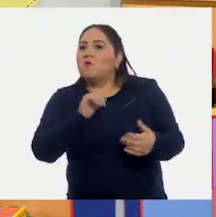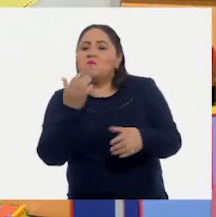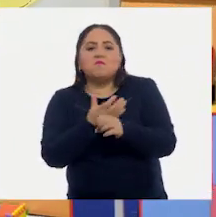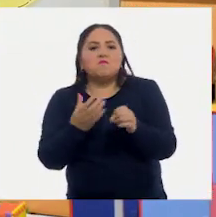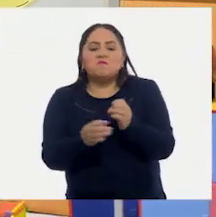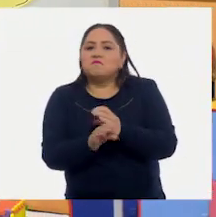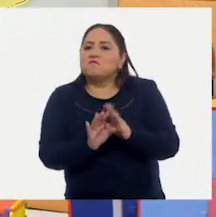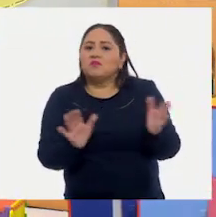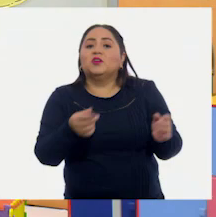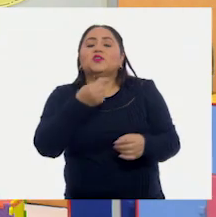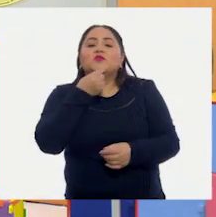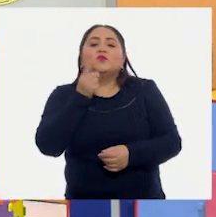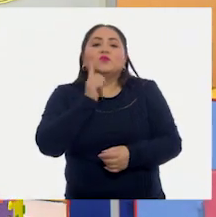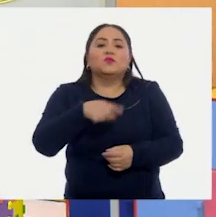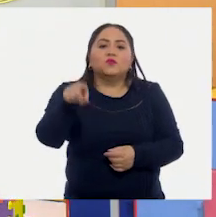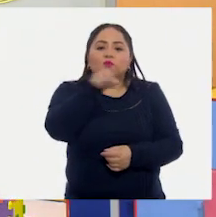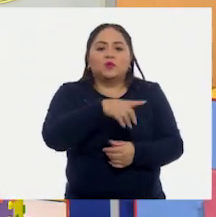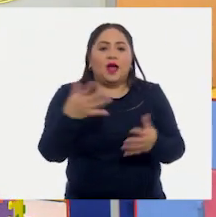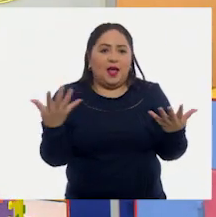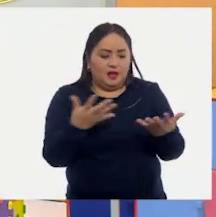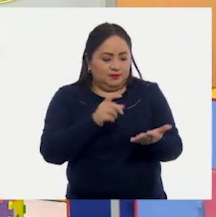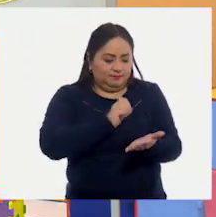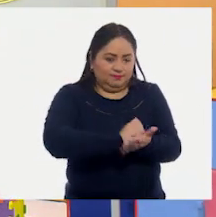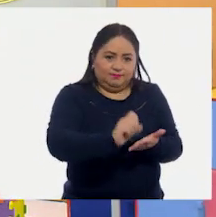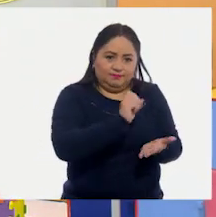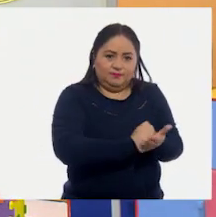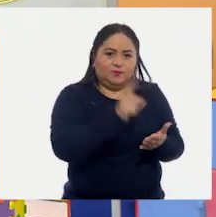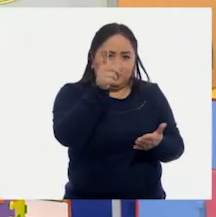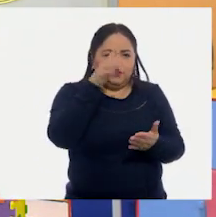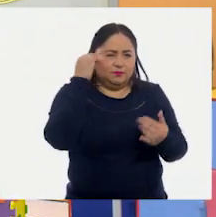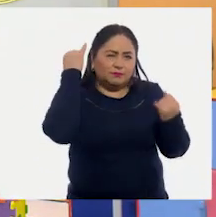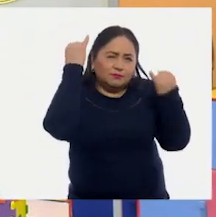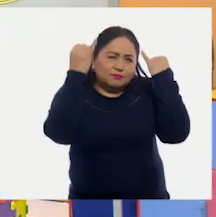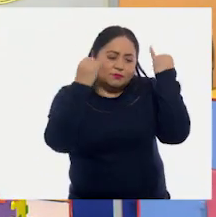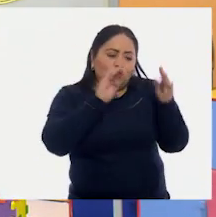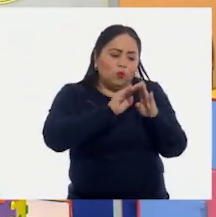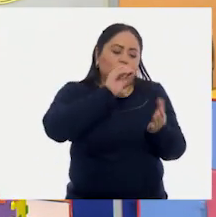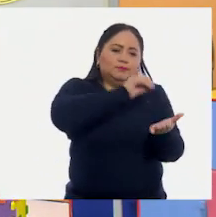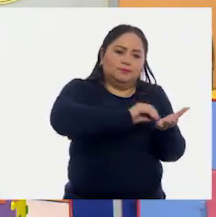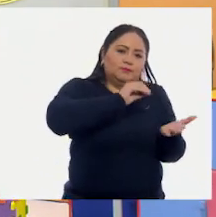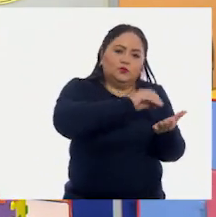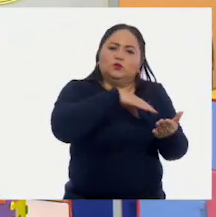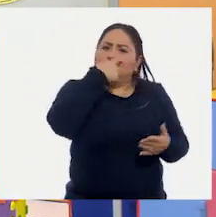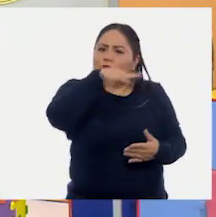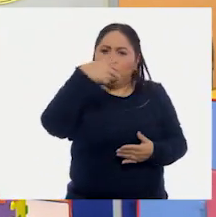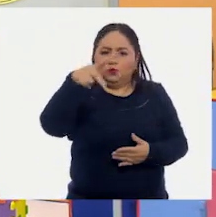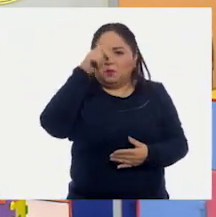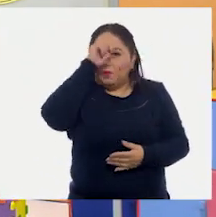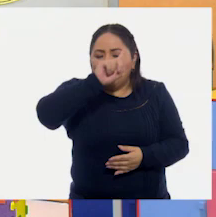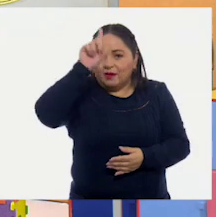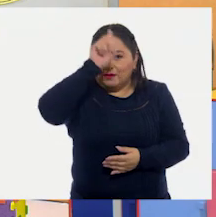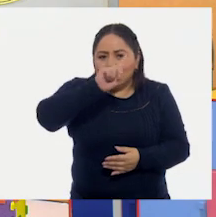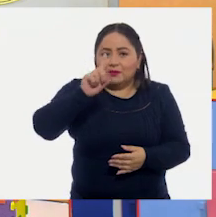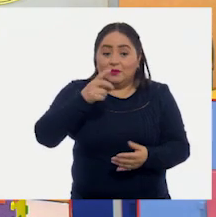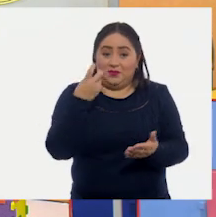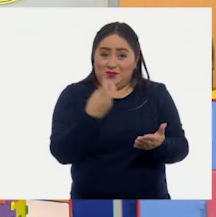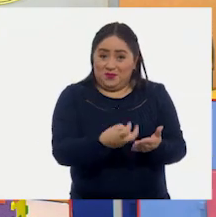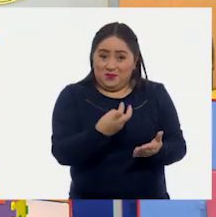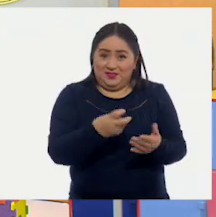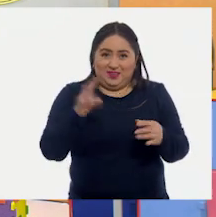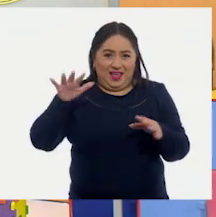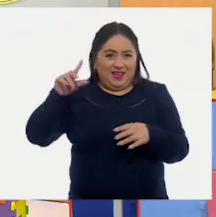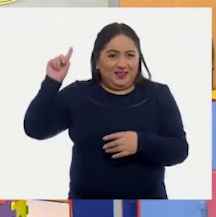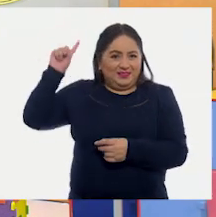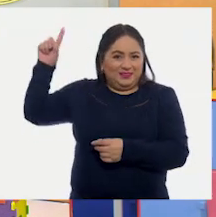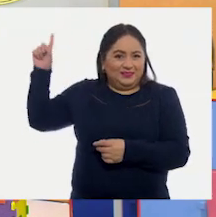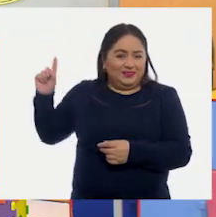más que, niñas, niños, agarren su libreta, empiecen a redactar su propia recomendación con estos elementos